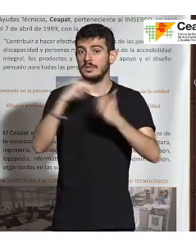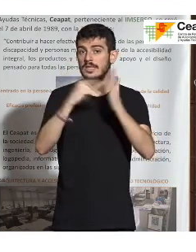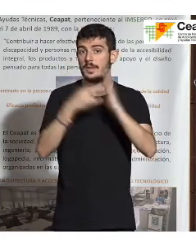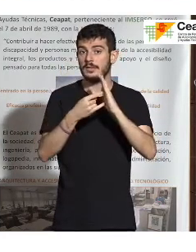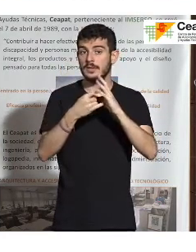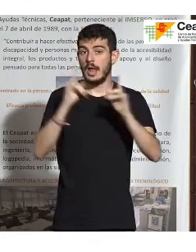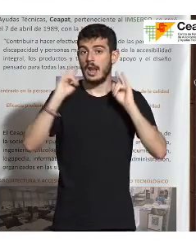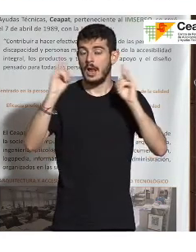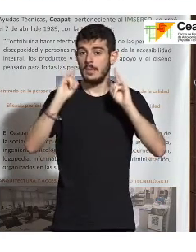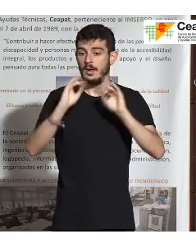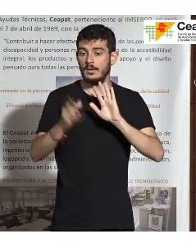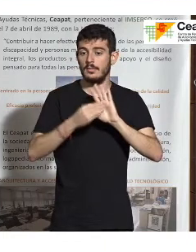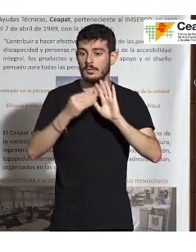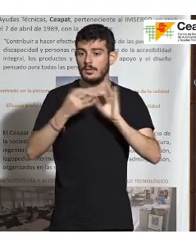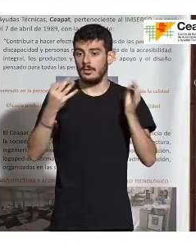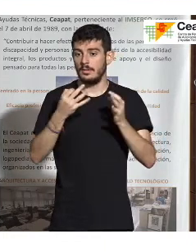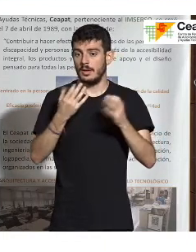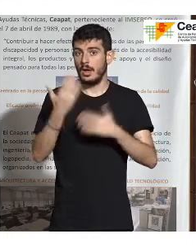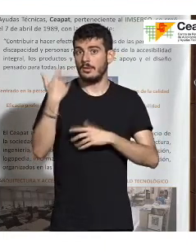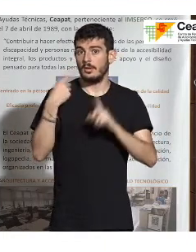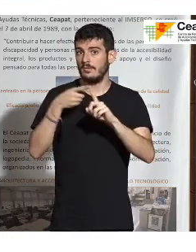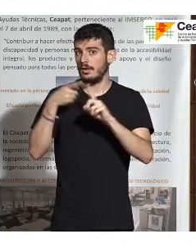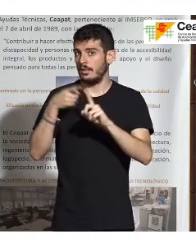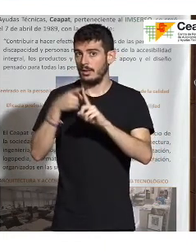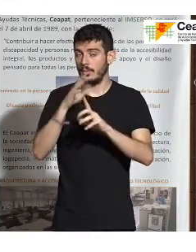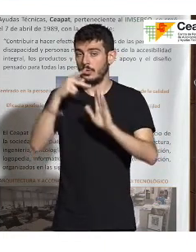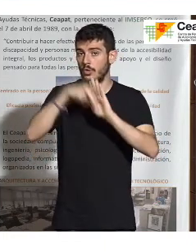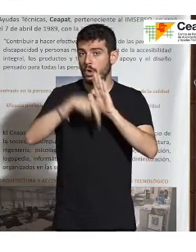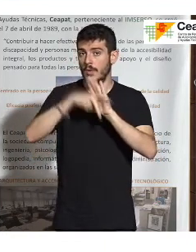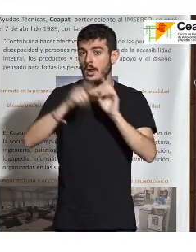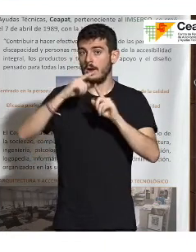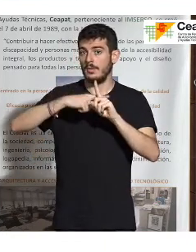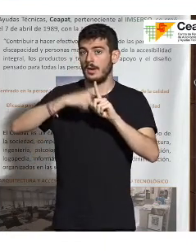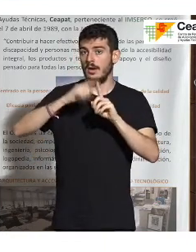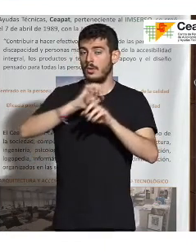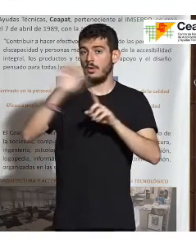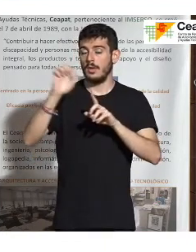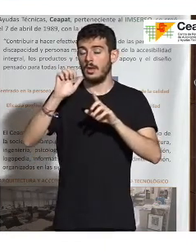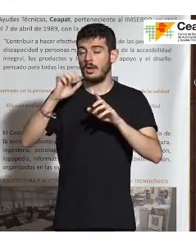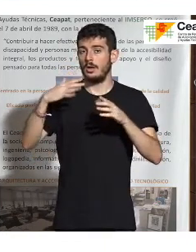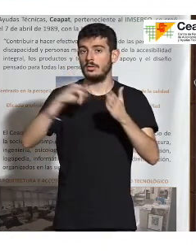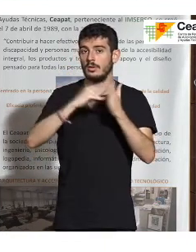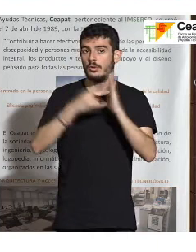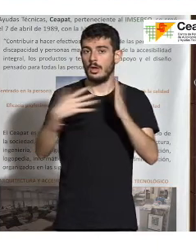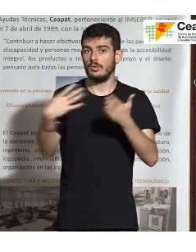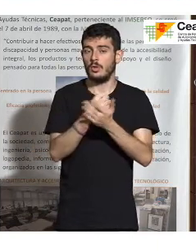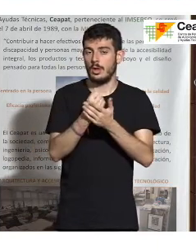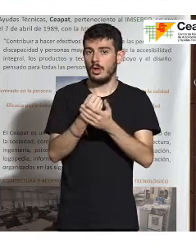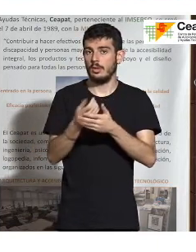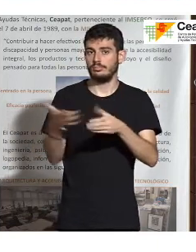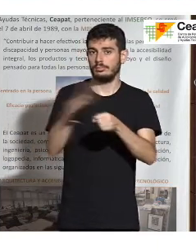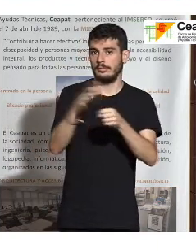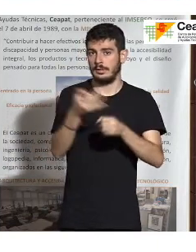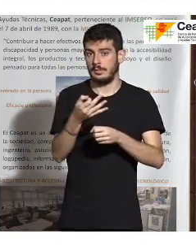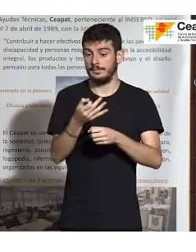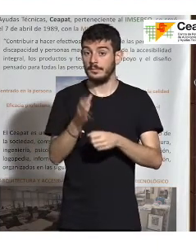mención a ello, bueno, pues es más que obvio, porque es una norma, además, a nivel europeo de que debe de cumplir toda la tecnología. Hemos comentado